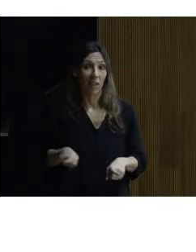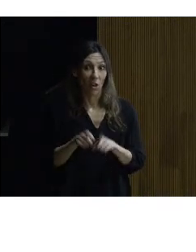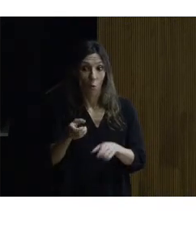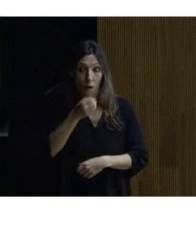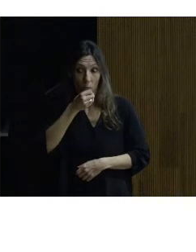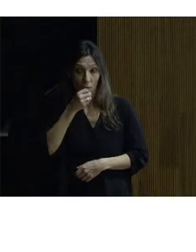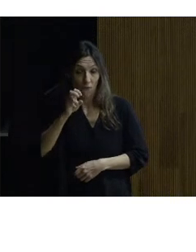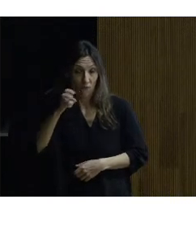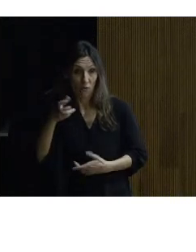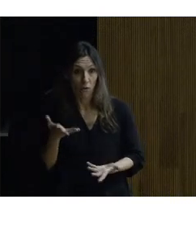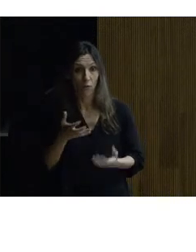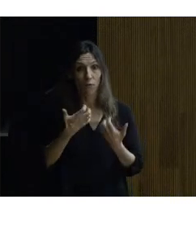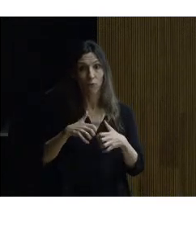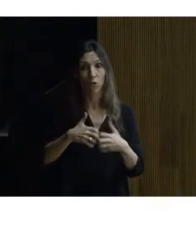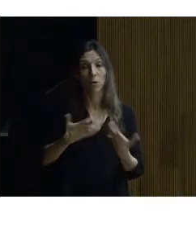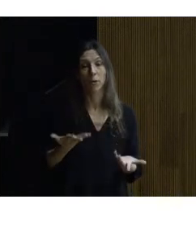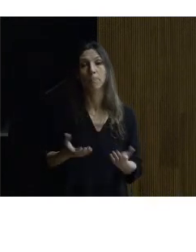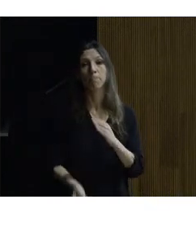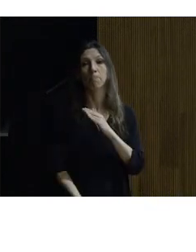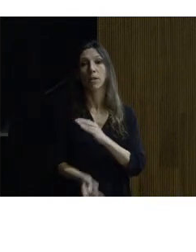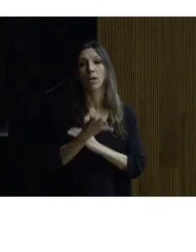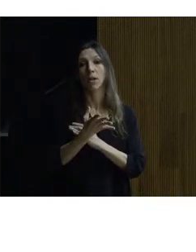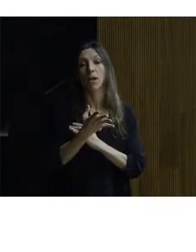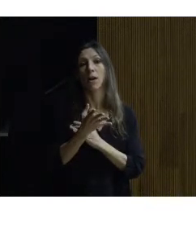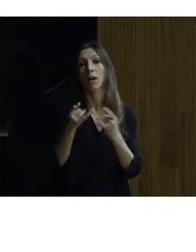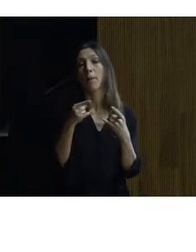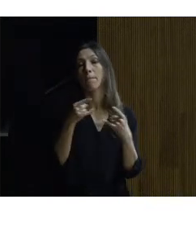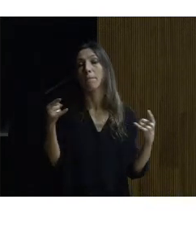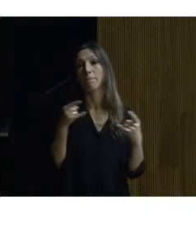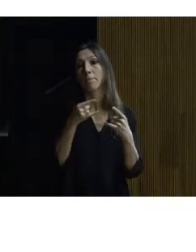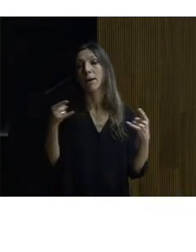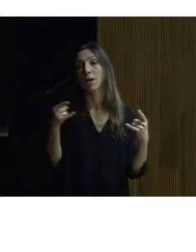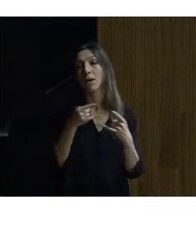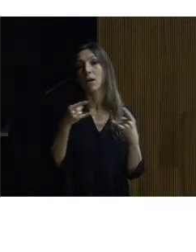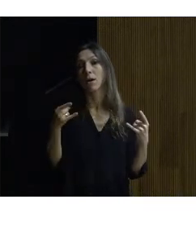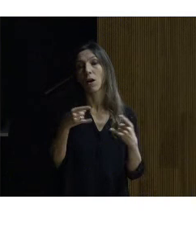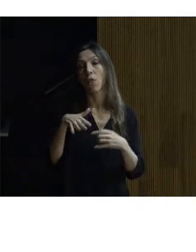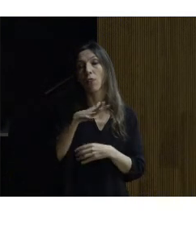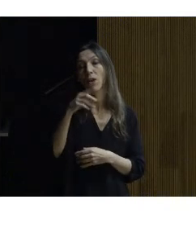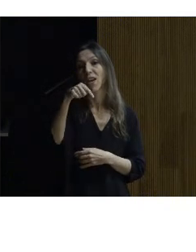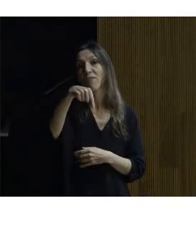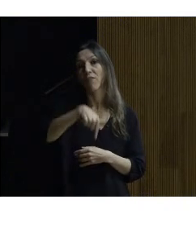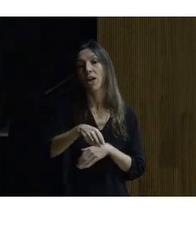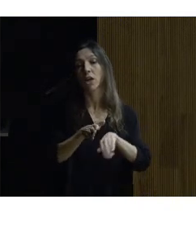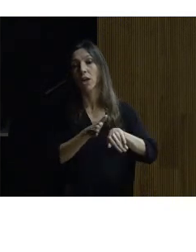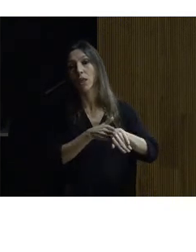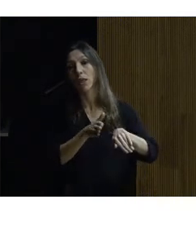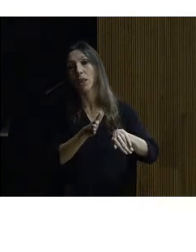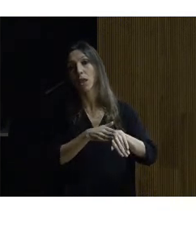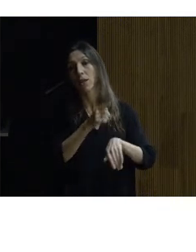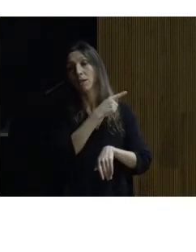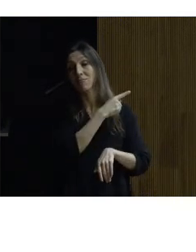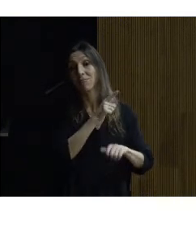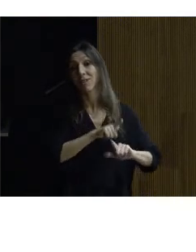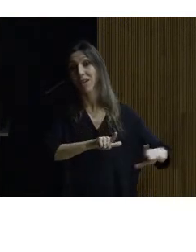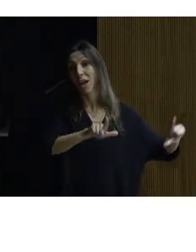el funcionamiento se crea el campo magnético como vemos en la parte inferior izquierda de la imagen